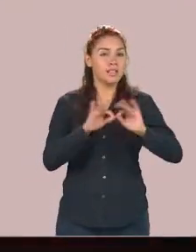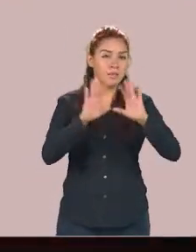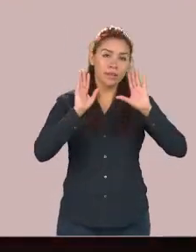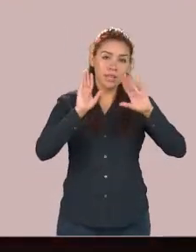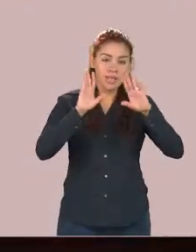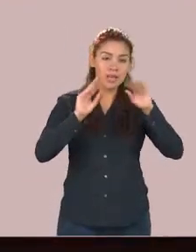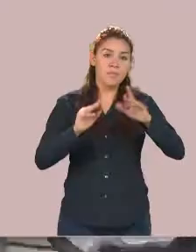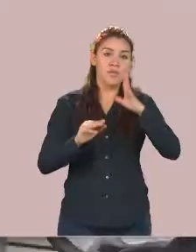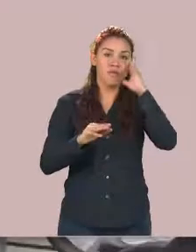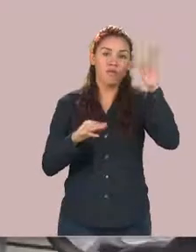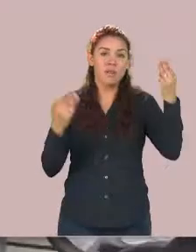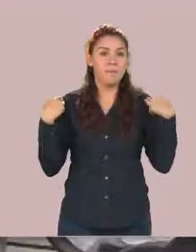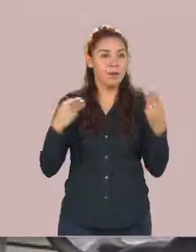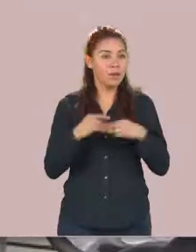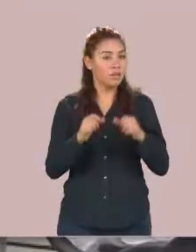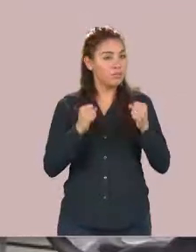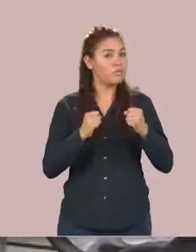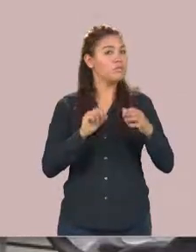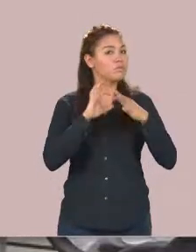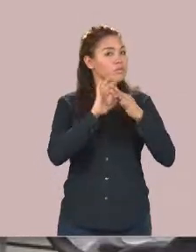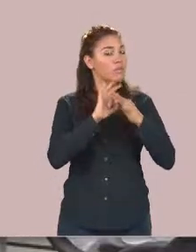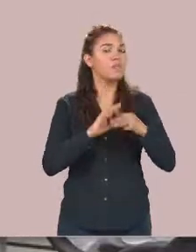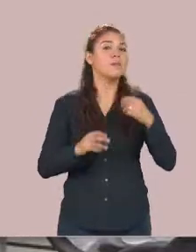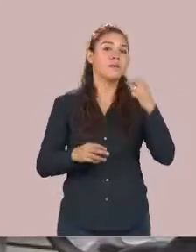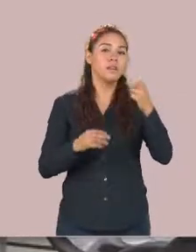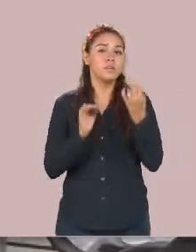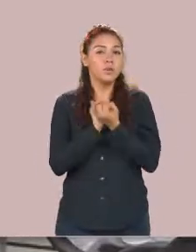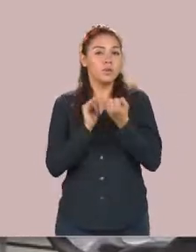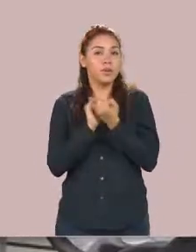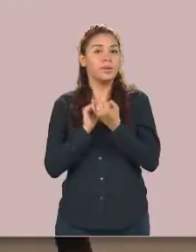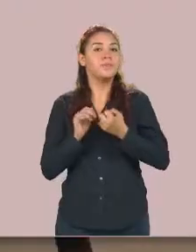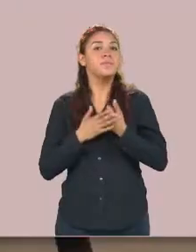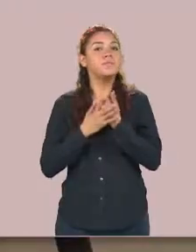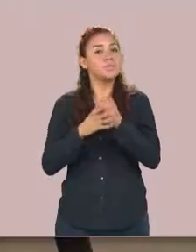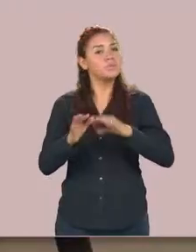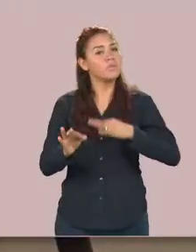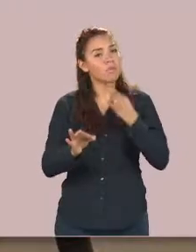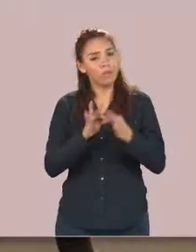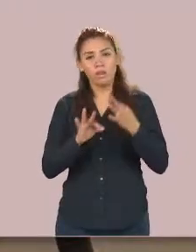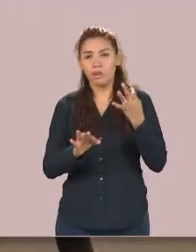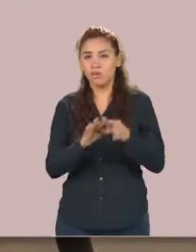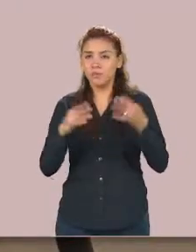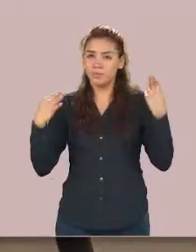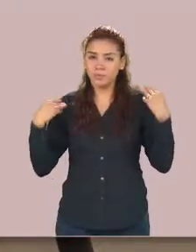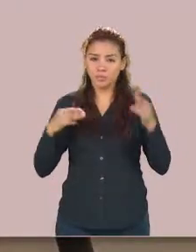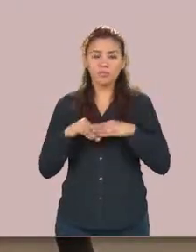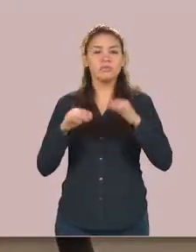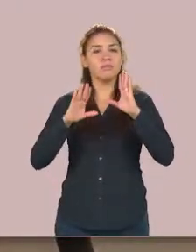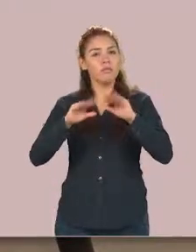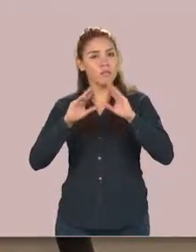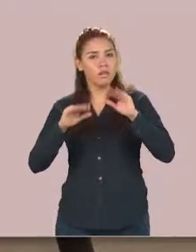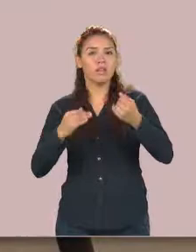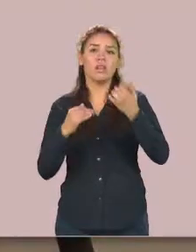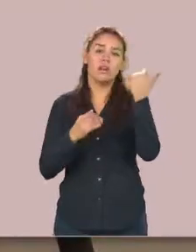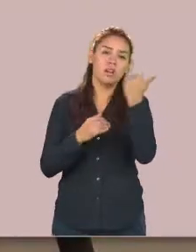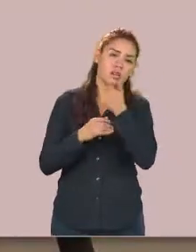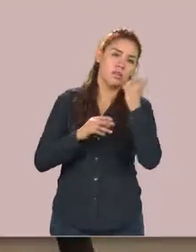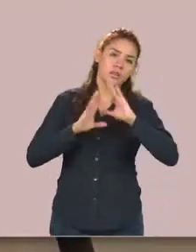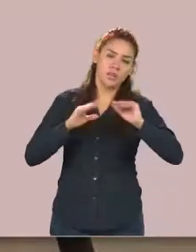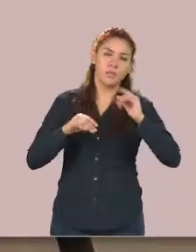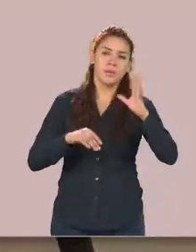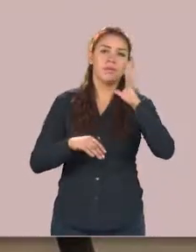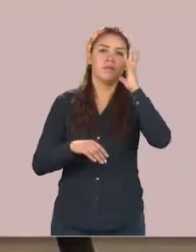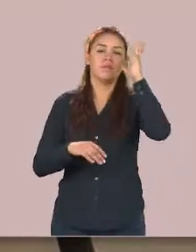es un compromiso muy fuerte así mismo lo es dar cumplimiento puntual en lo relativo al seguimiento y titulación de los participantes en la nueva sociedad del